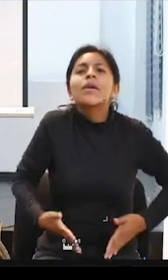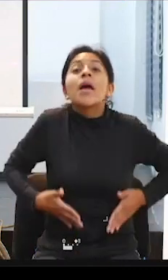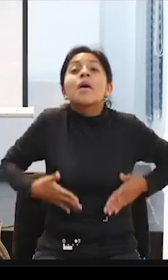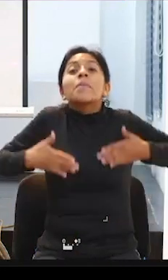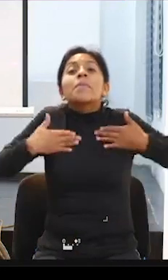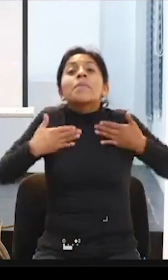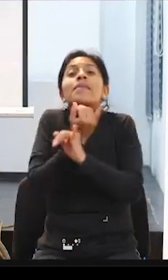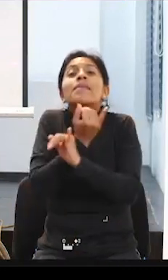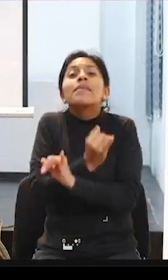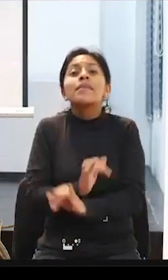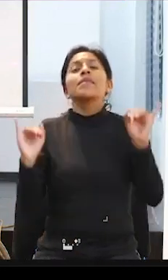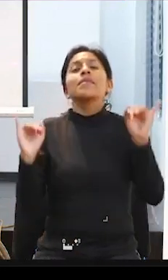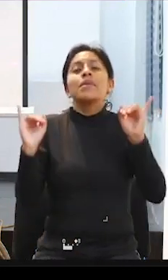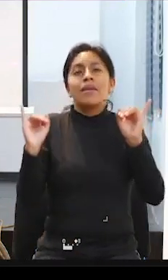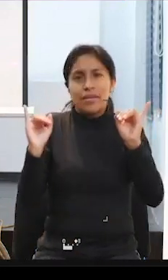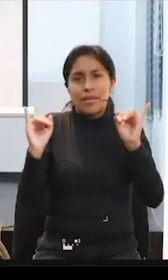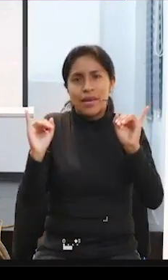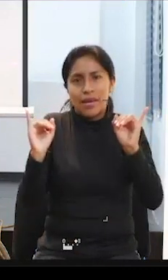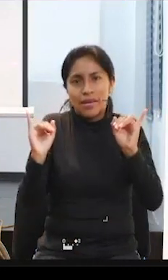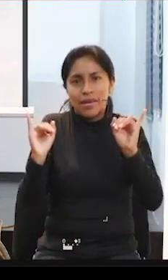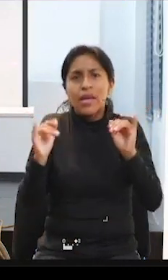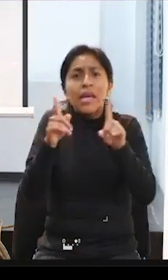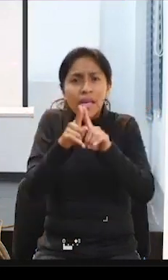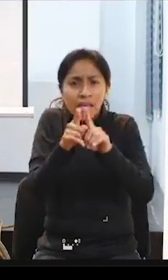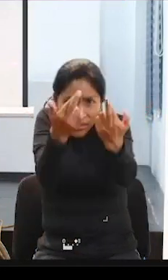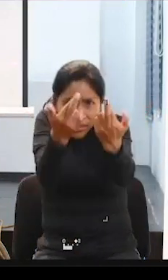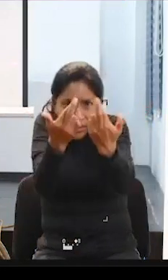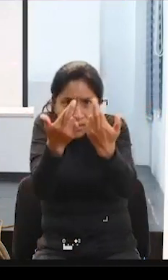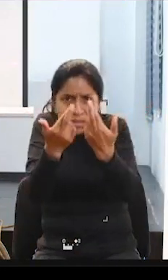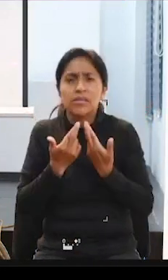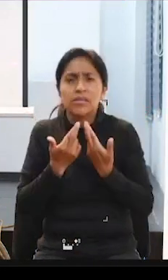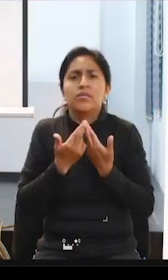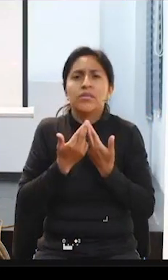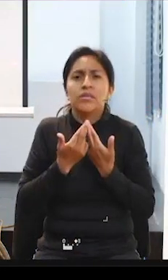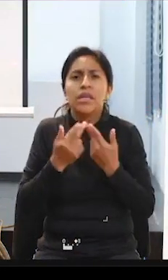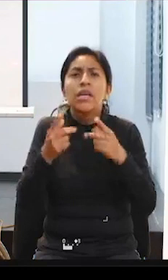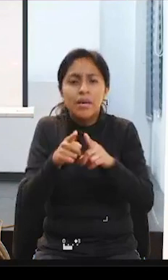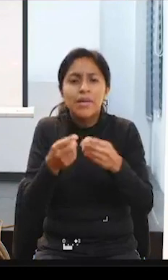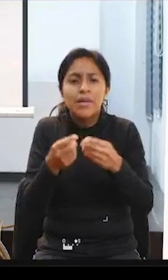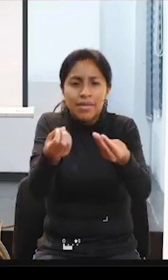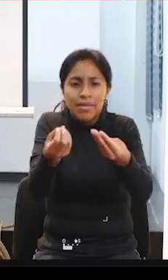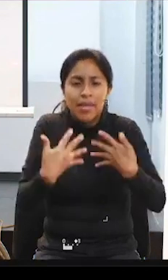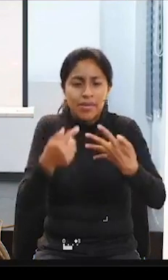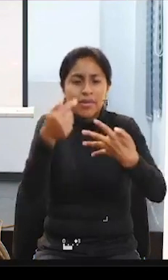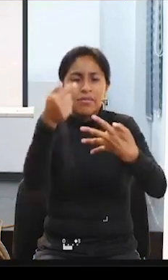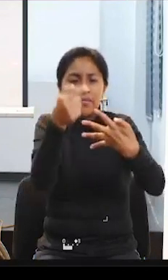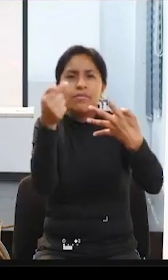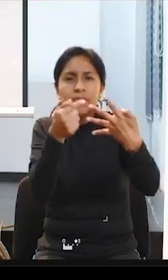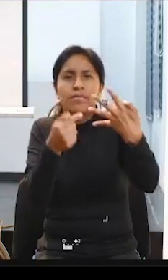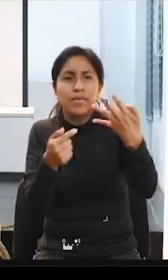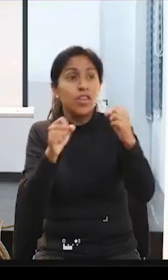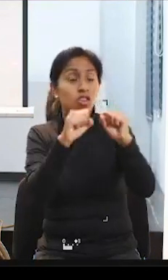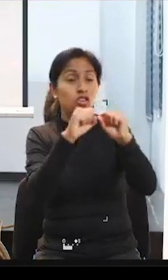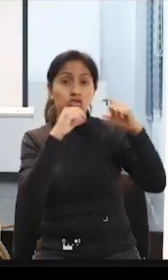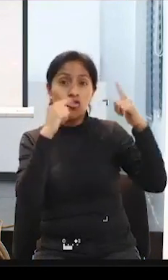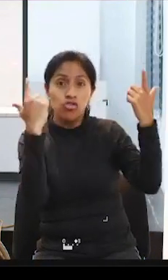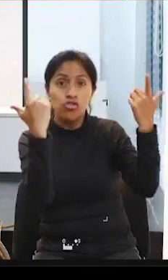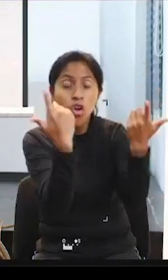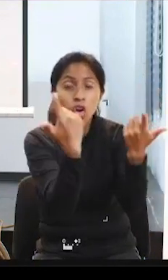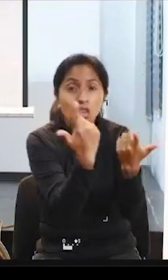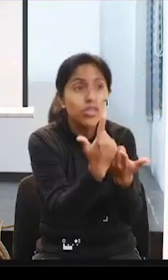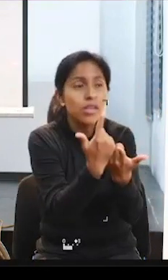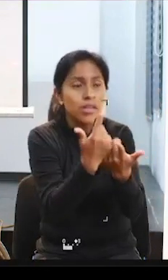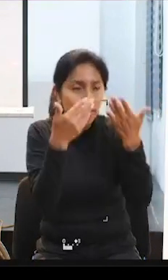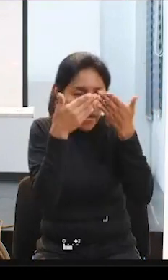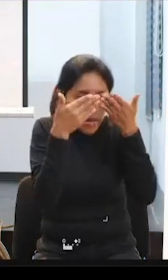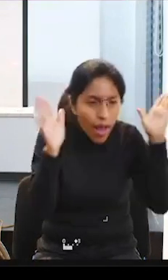pueda ser respetado y se puedan dar las condiciones sociales para que este